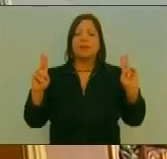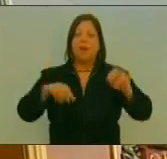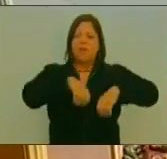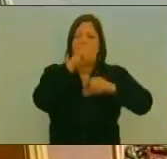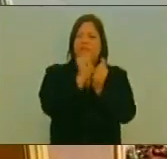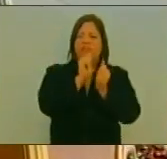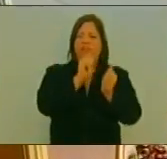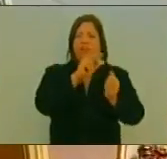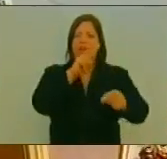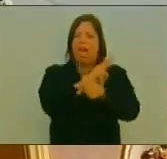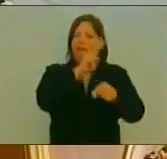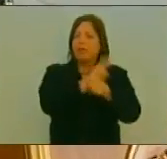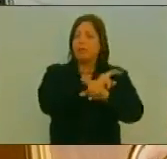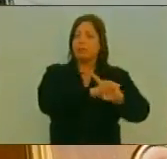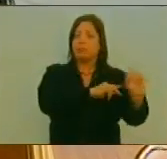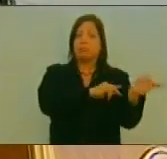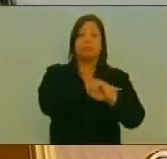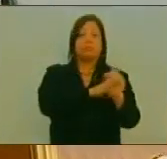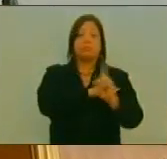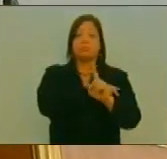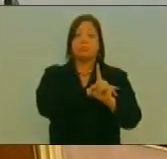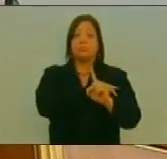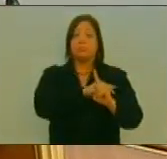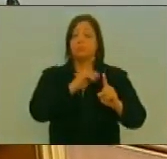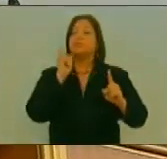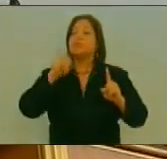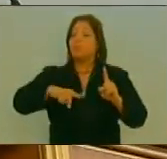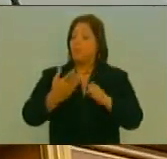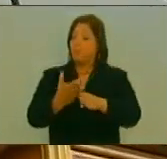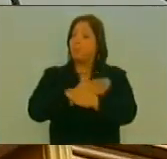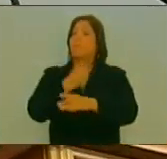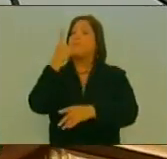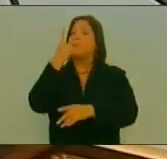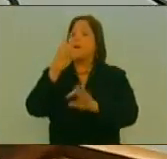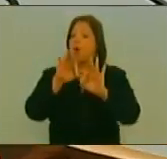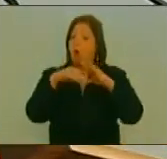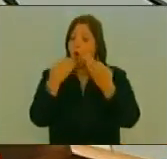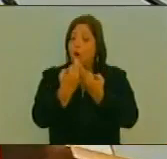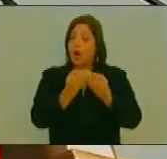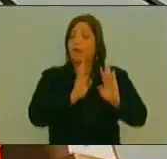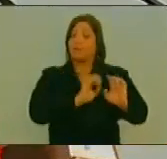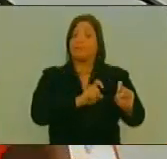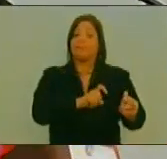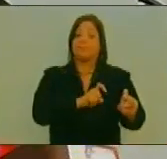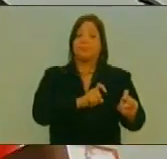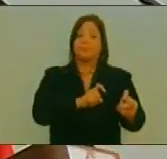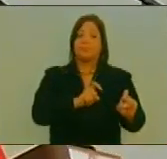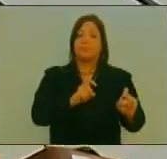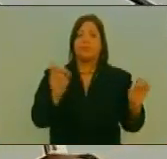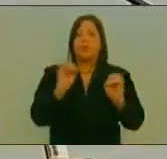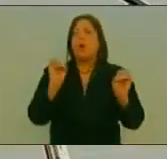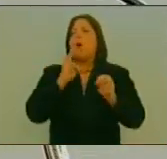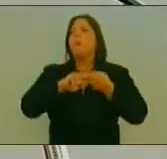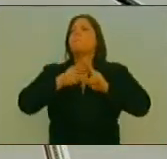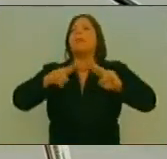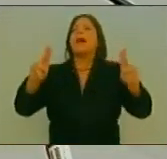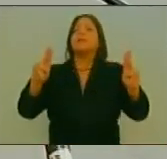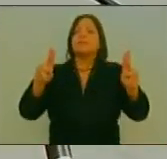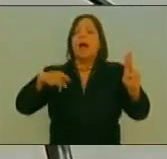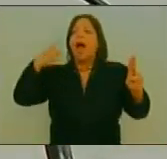Violencia Empezando Desde El Hogar Como Ejemplo No Podemos Nosotros Hablar De Paz